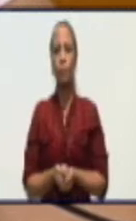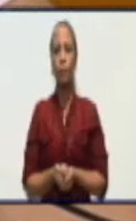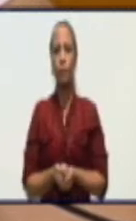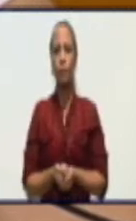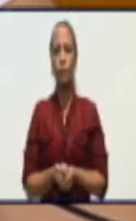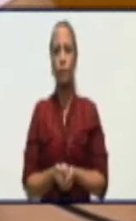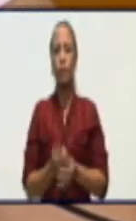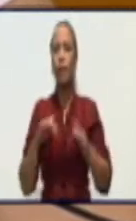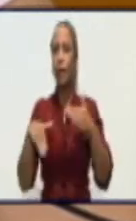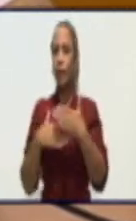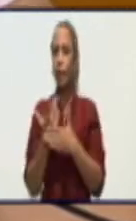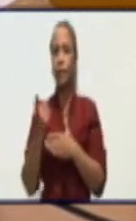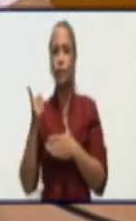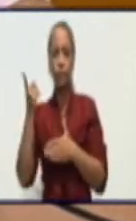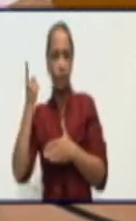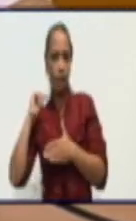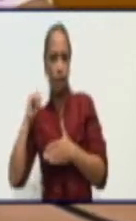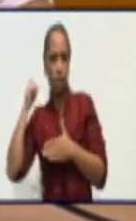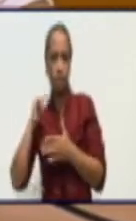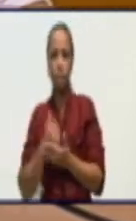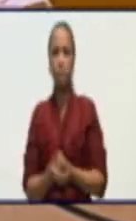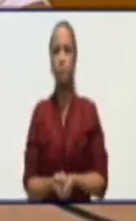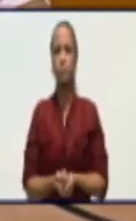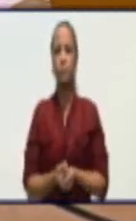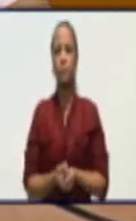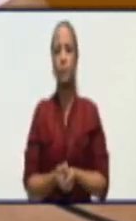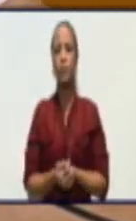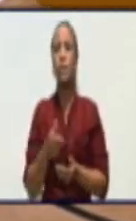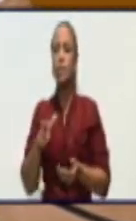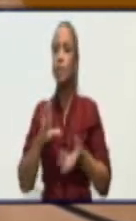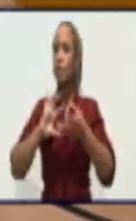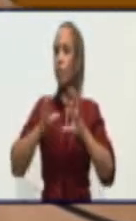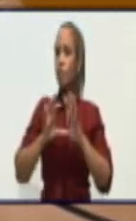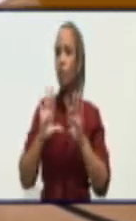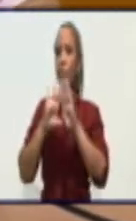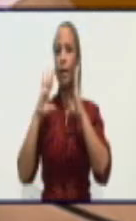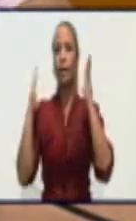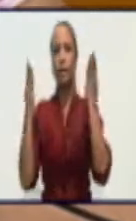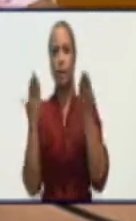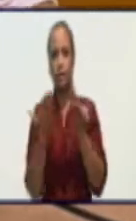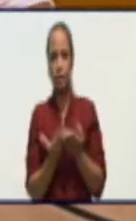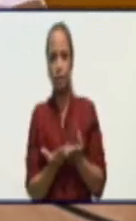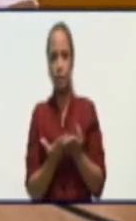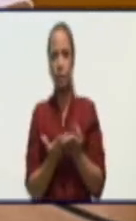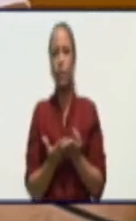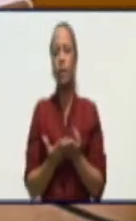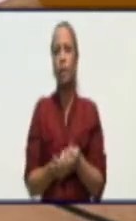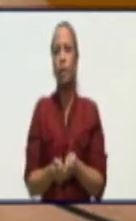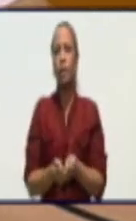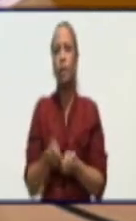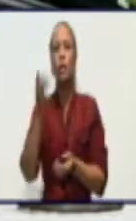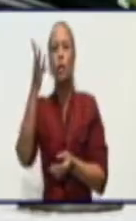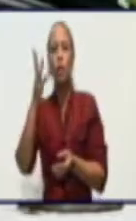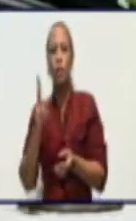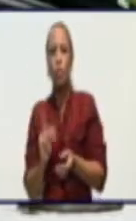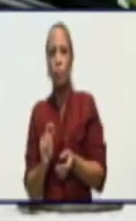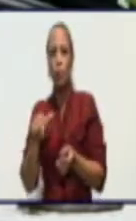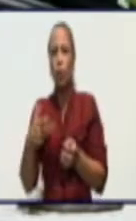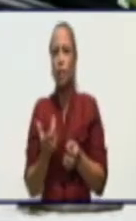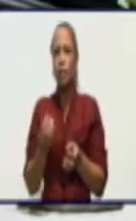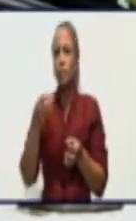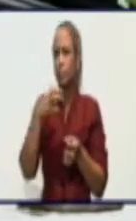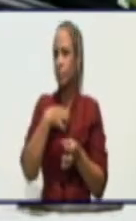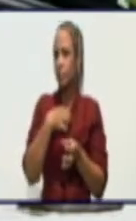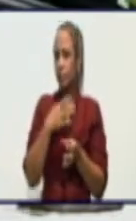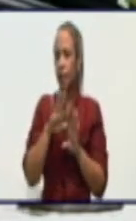en el día de ayer. Esos son, de manera general, los números que se exhiben hoy en el parte